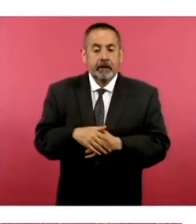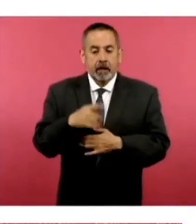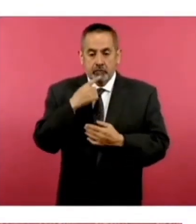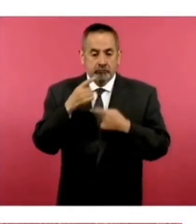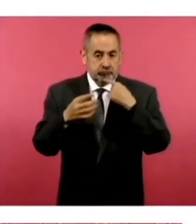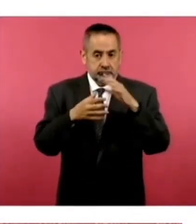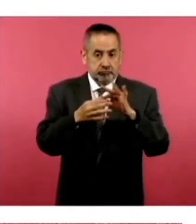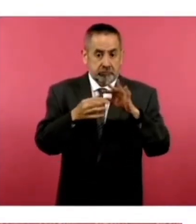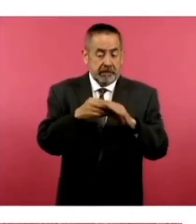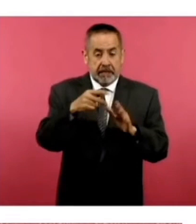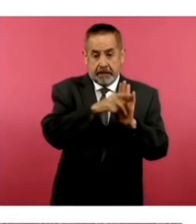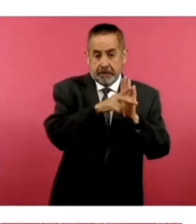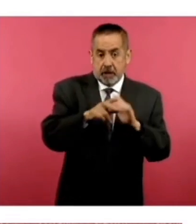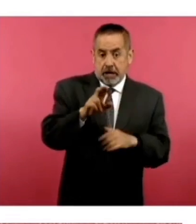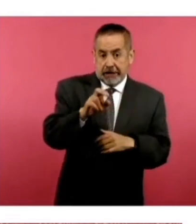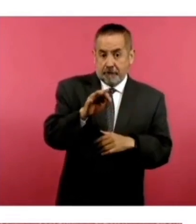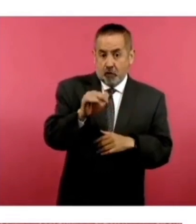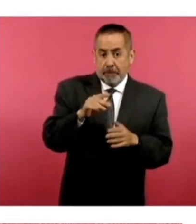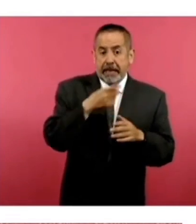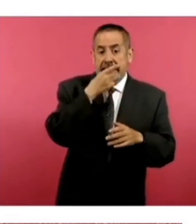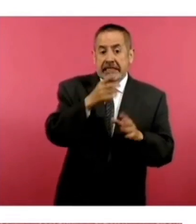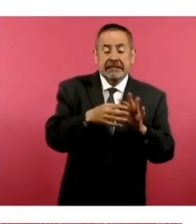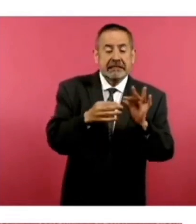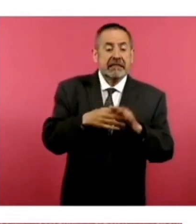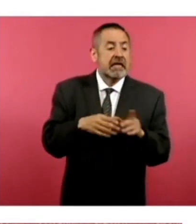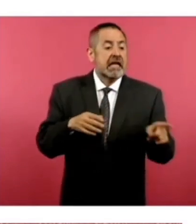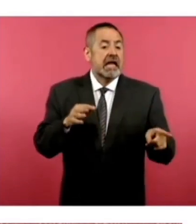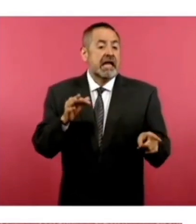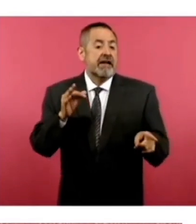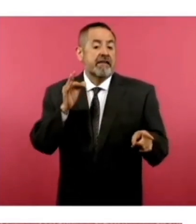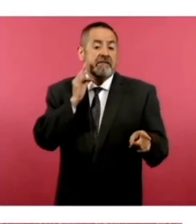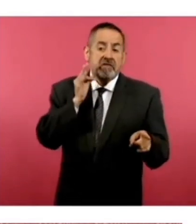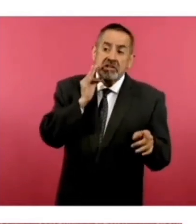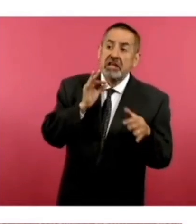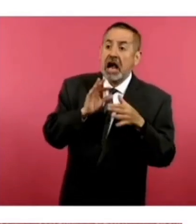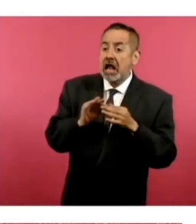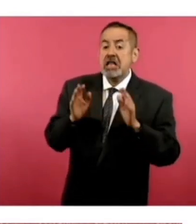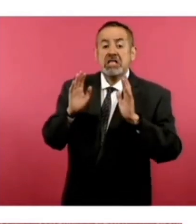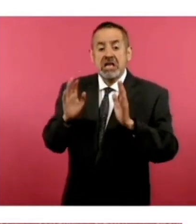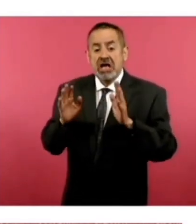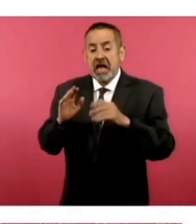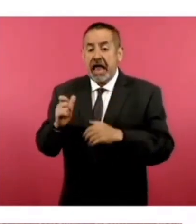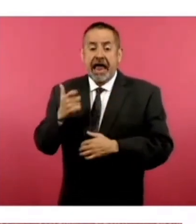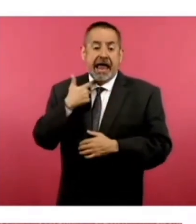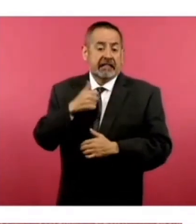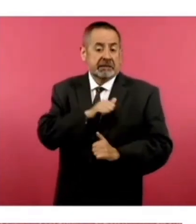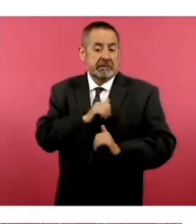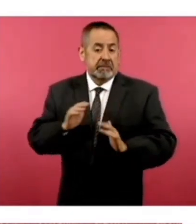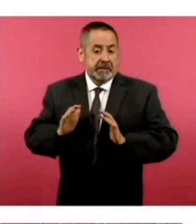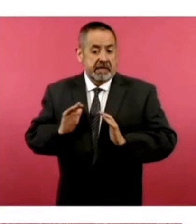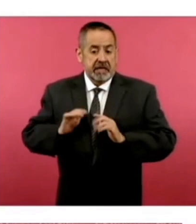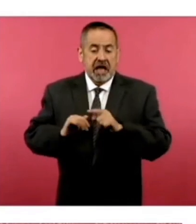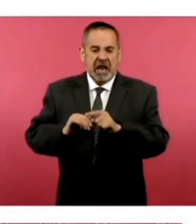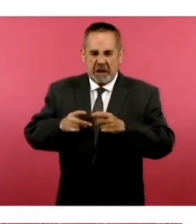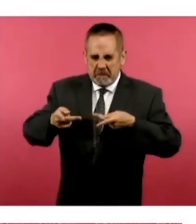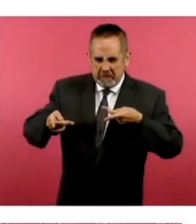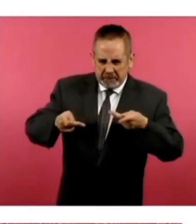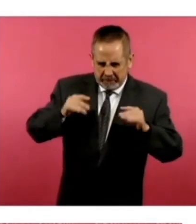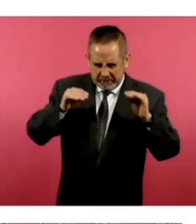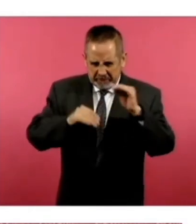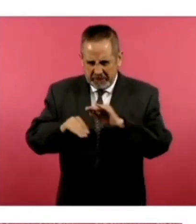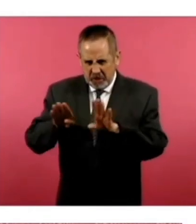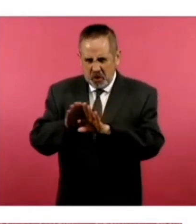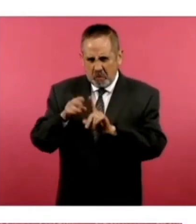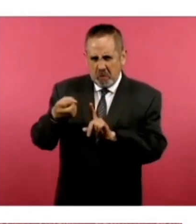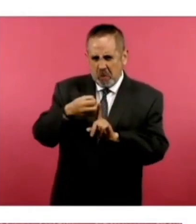esto sigue diciendo el diario Reforma, la Fiscalía General de la República ha llegado a la conclusión de que el exmilitar planeó el asalto,